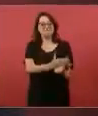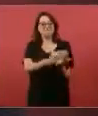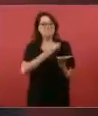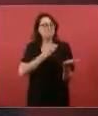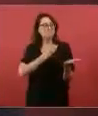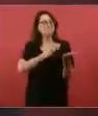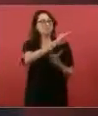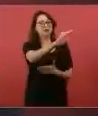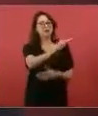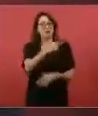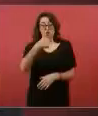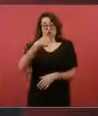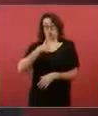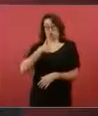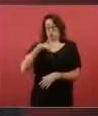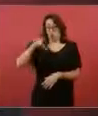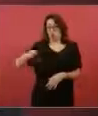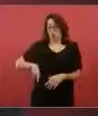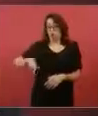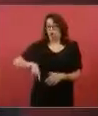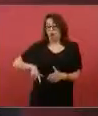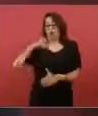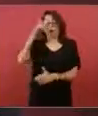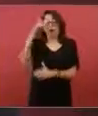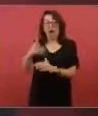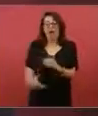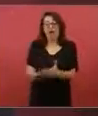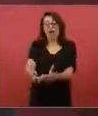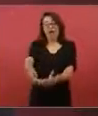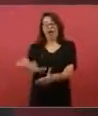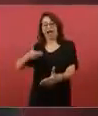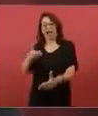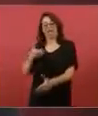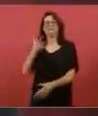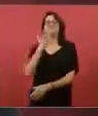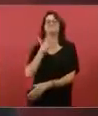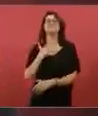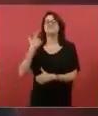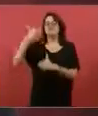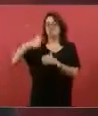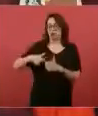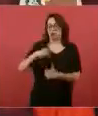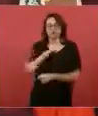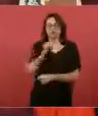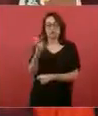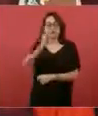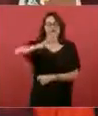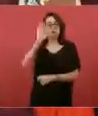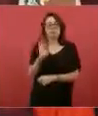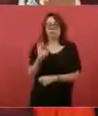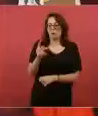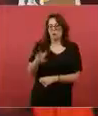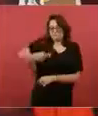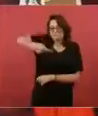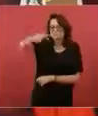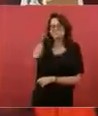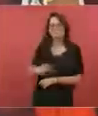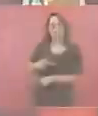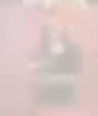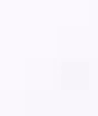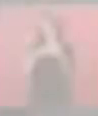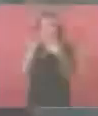ser autosuficientes. ¿Y en qué se ayuda la nación? Aparte de que somos más independientes,